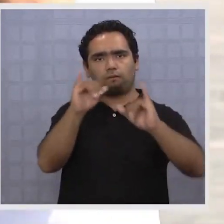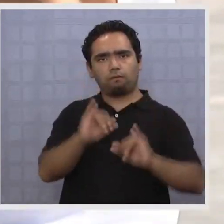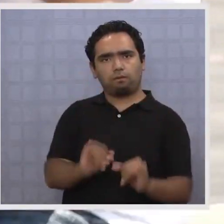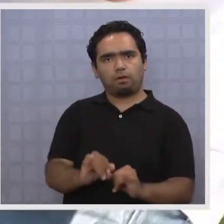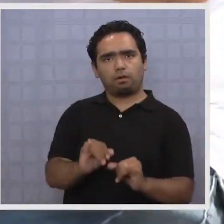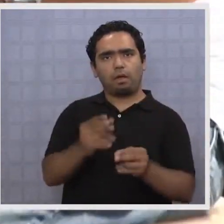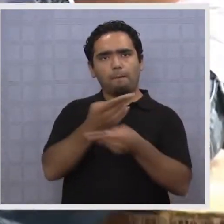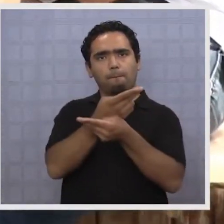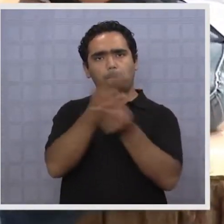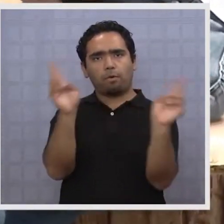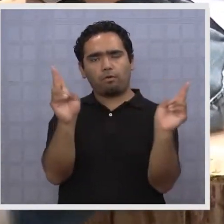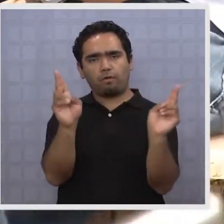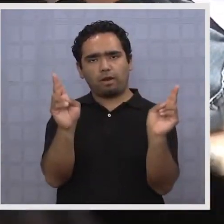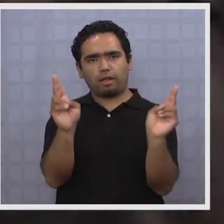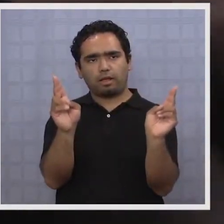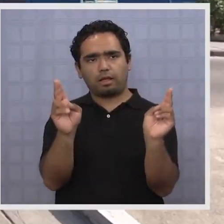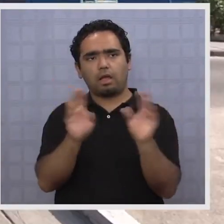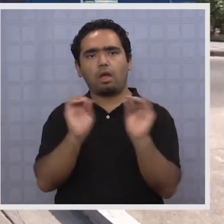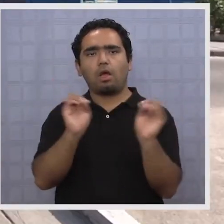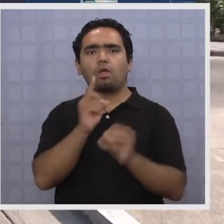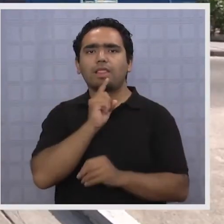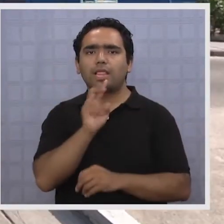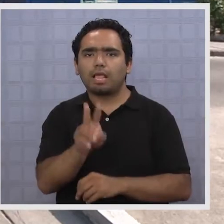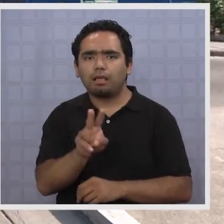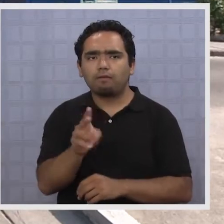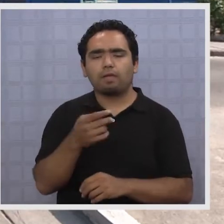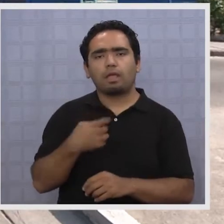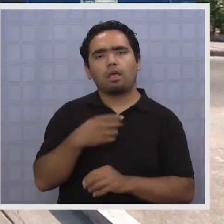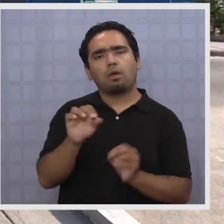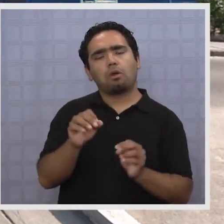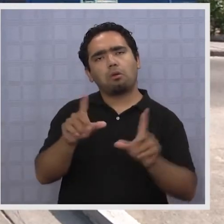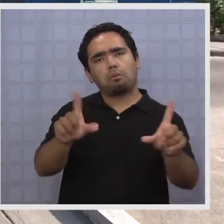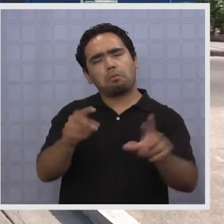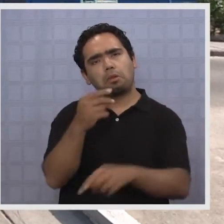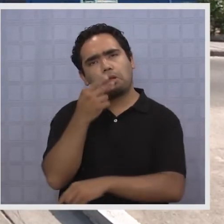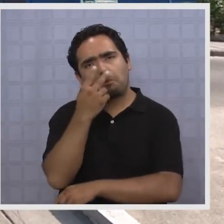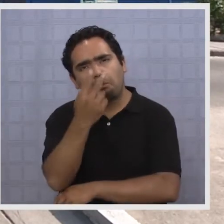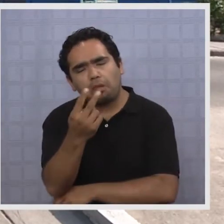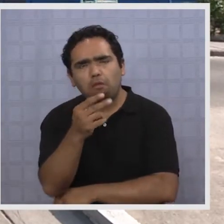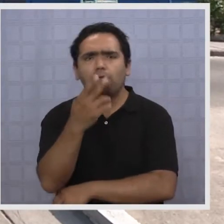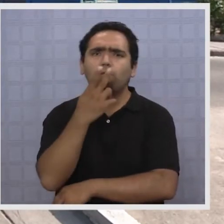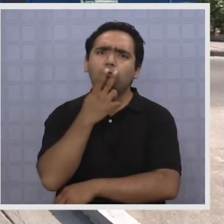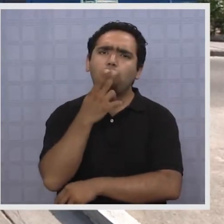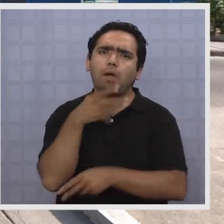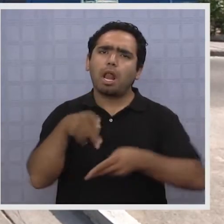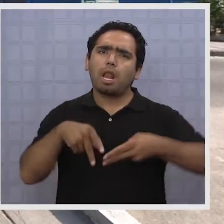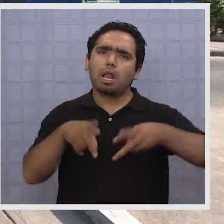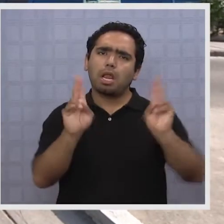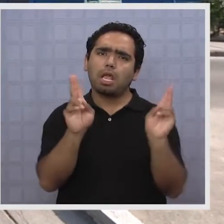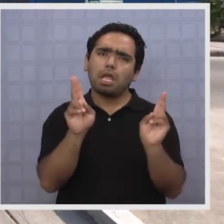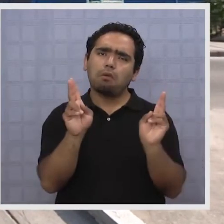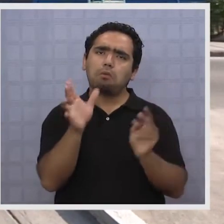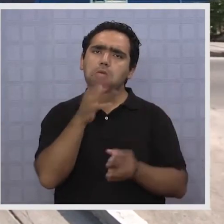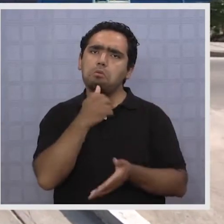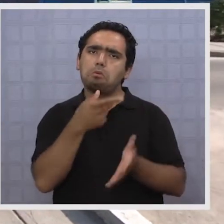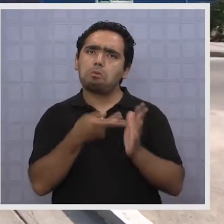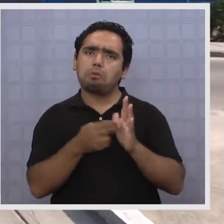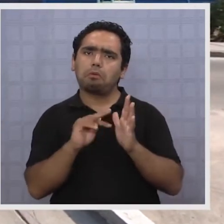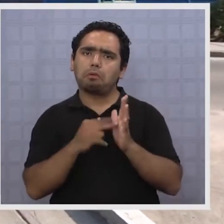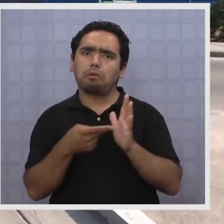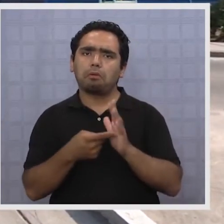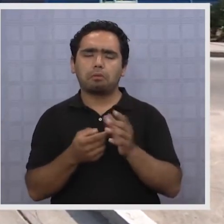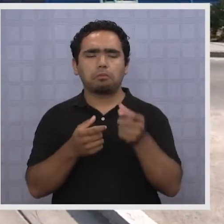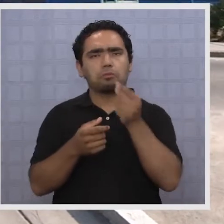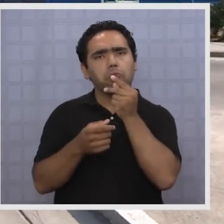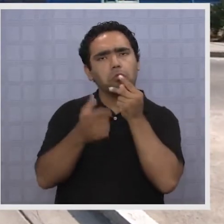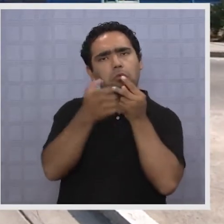o una figura de la televisión o de la teleserie muy atrayente, que sin mayores problemas enciende